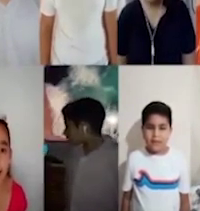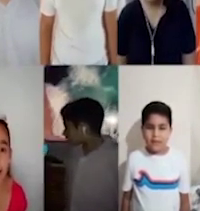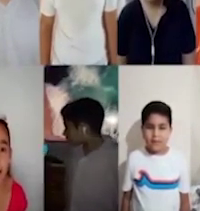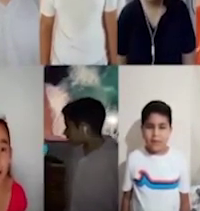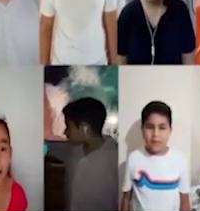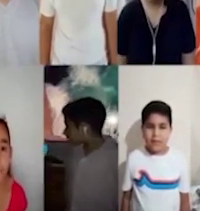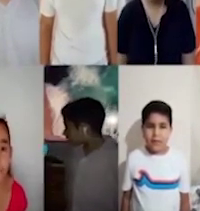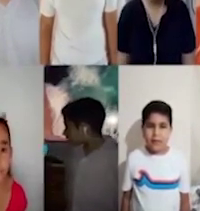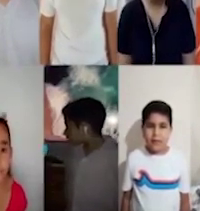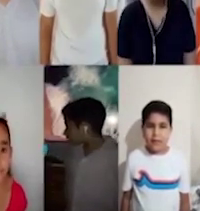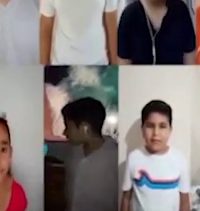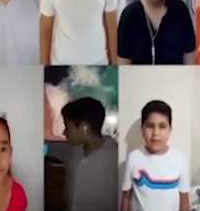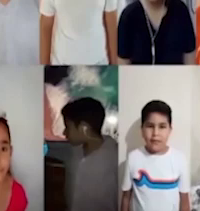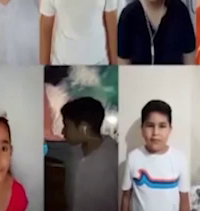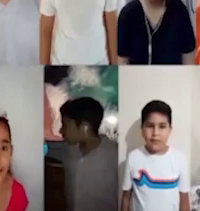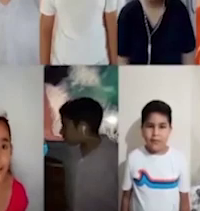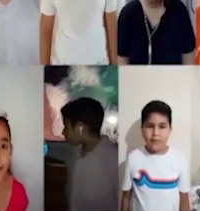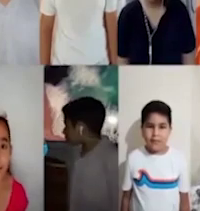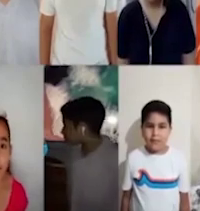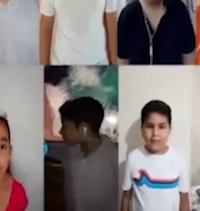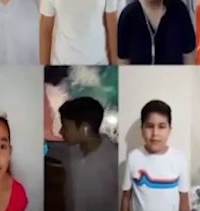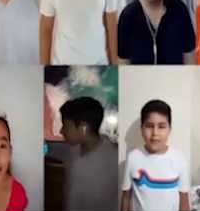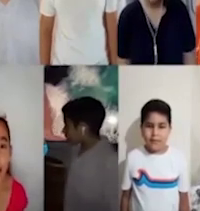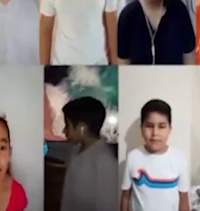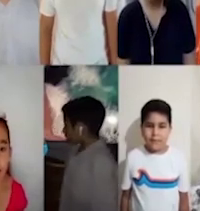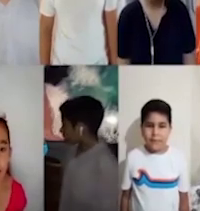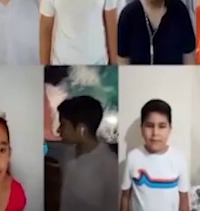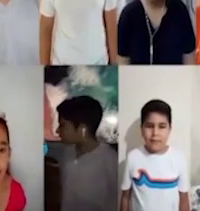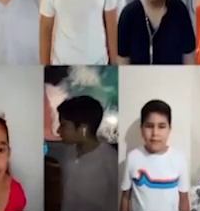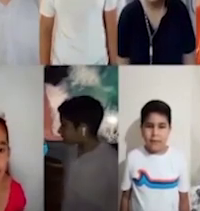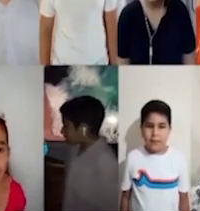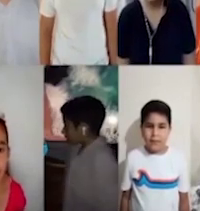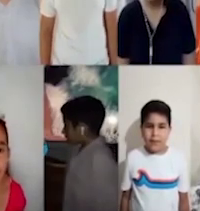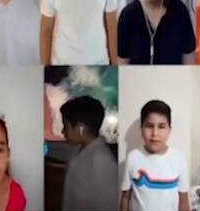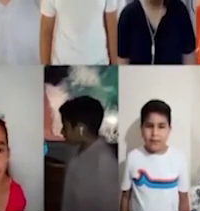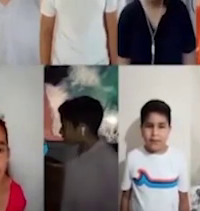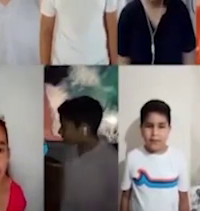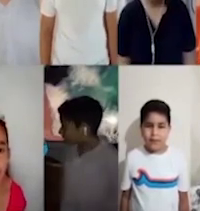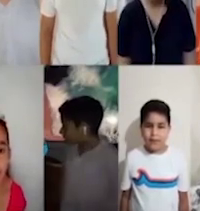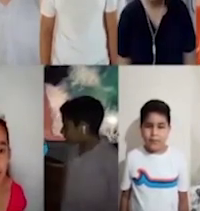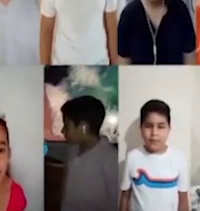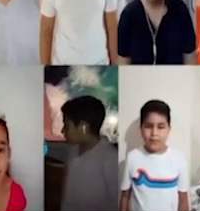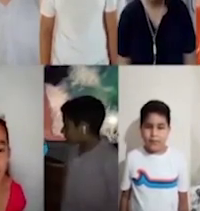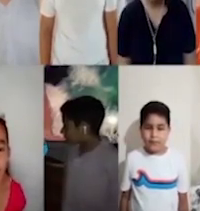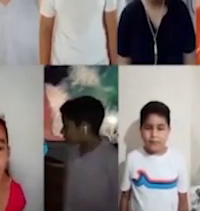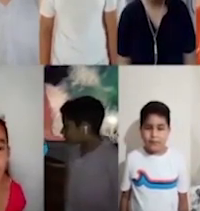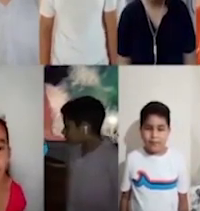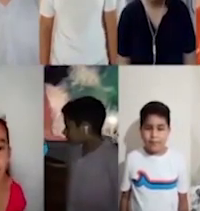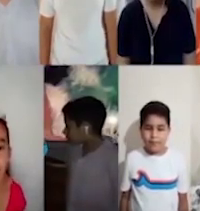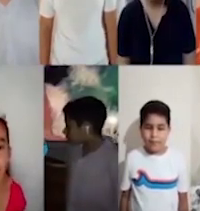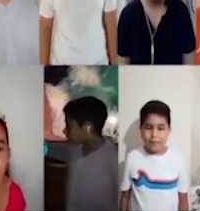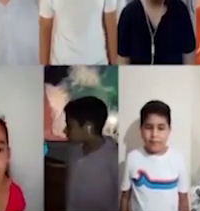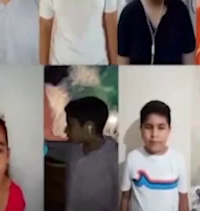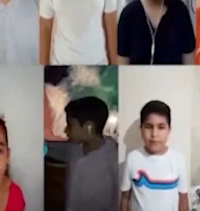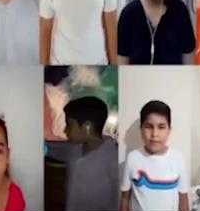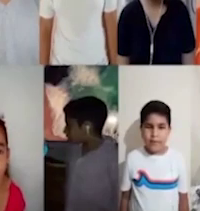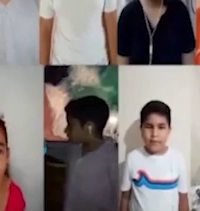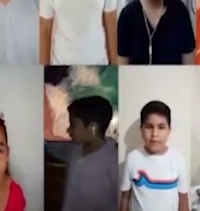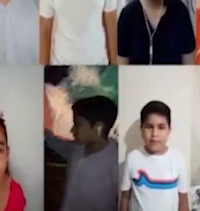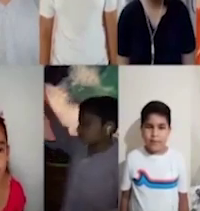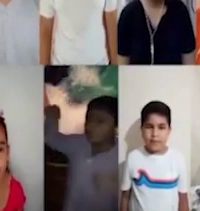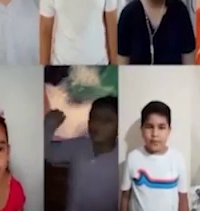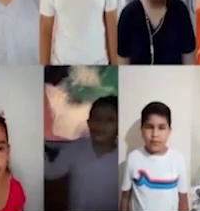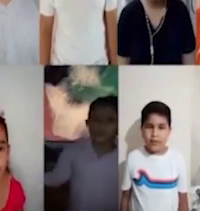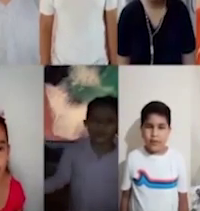acercó y moviendo la colita le preguntó